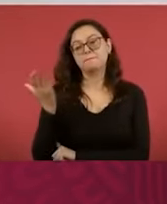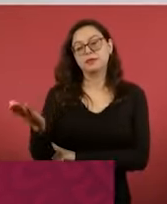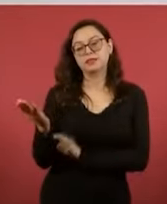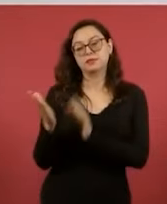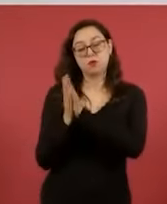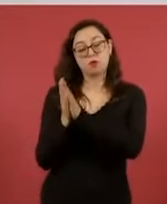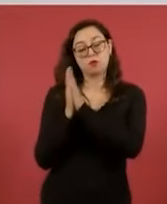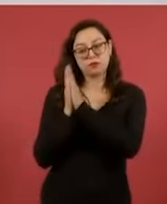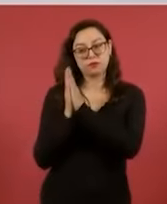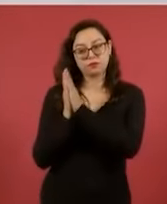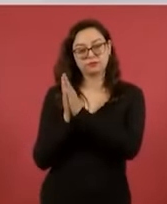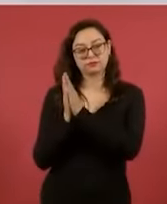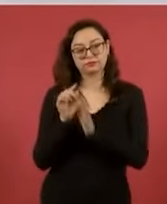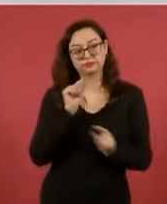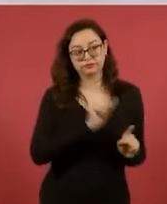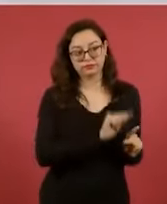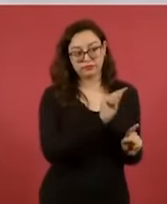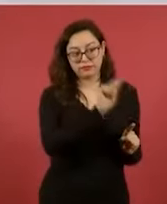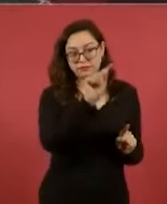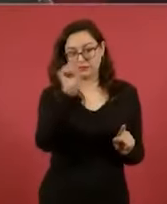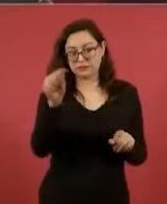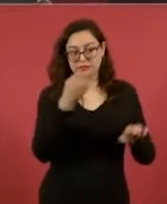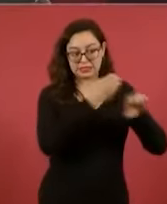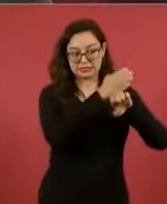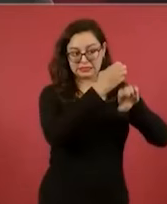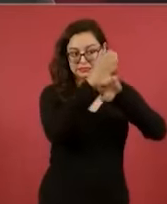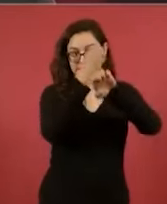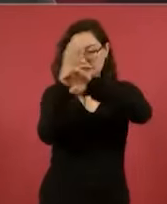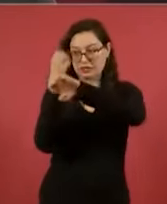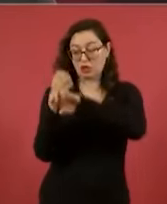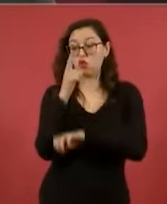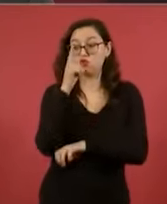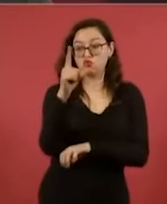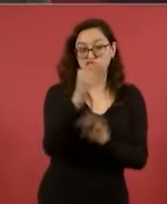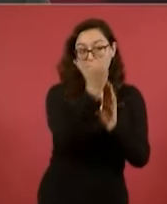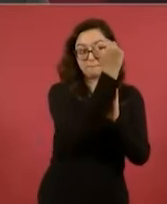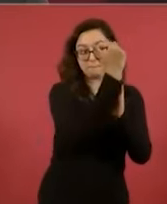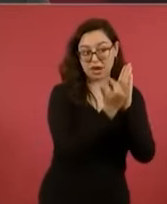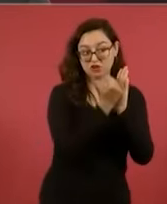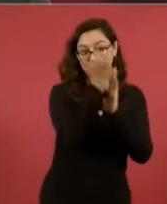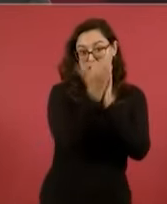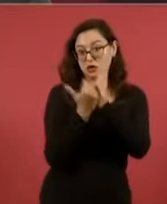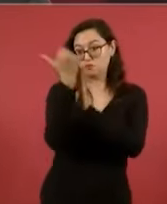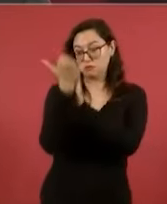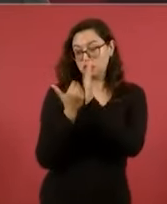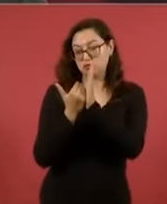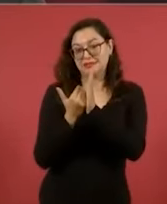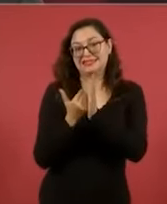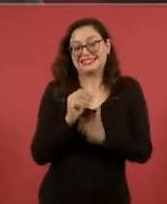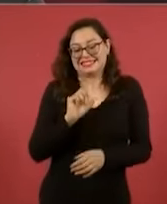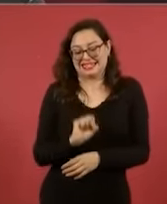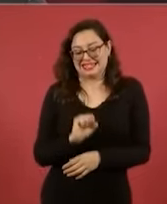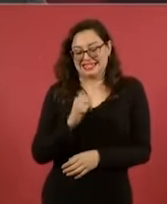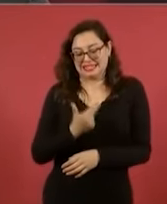subsidio que entrega Hacienda a los consumidores de estos